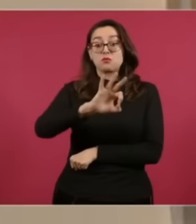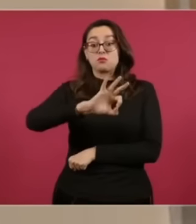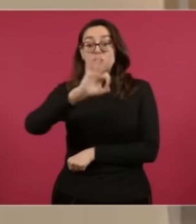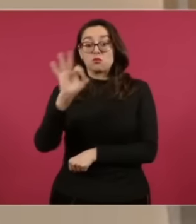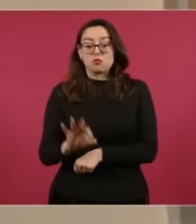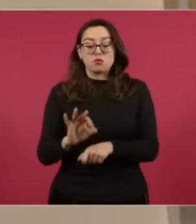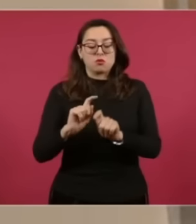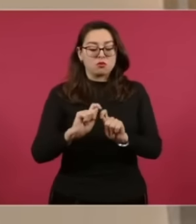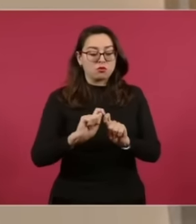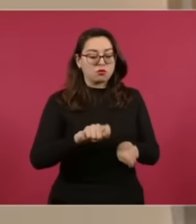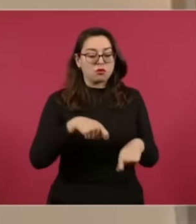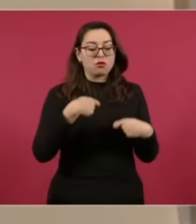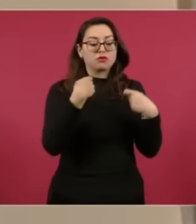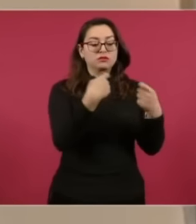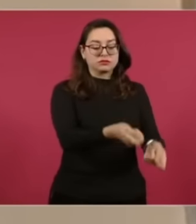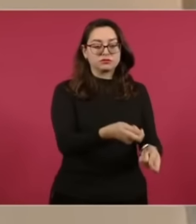Descentralizados